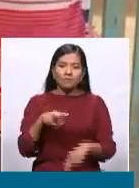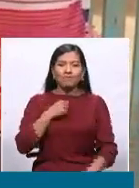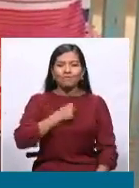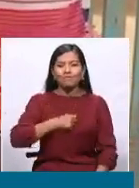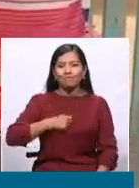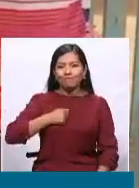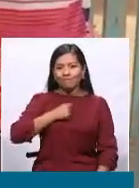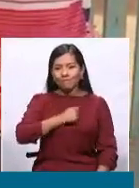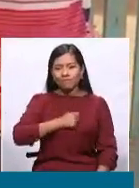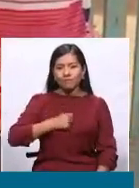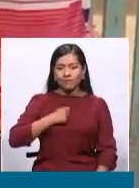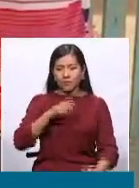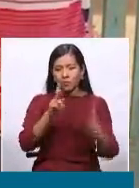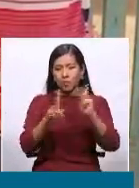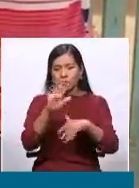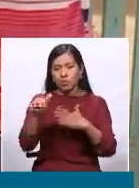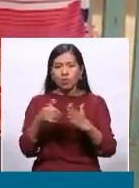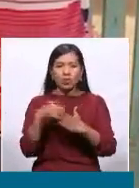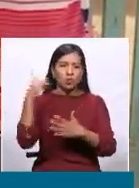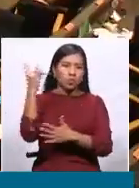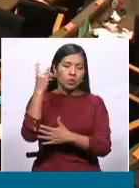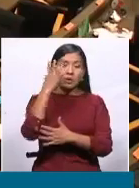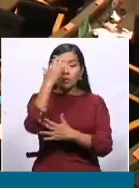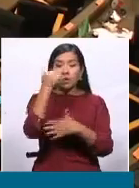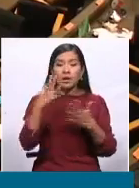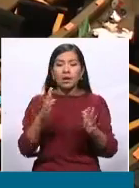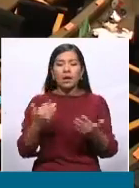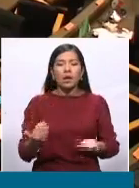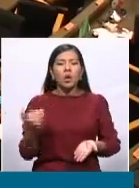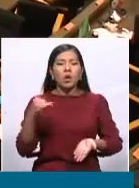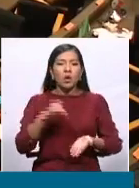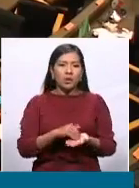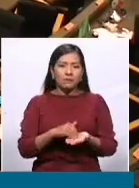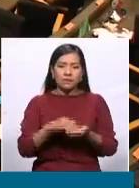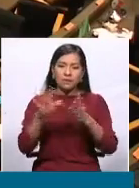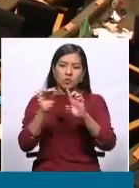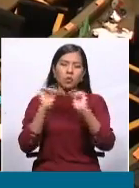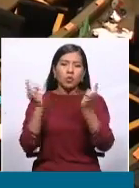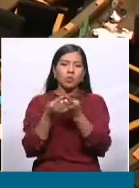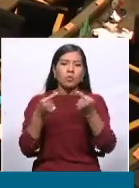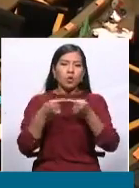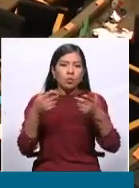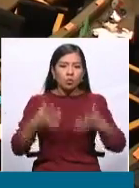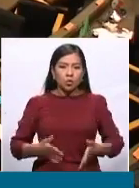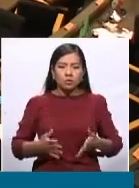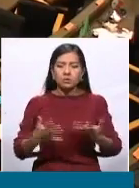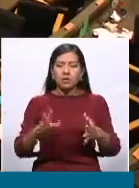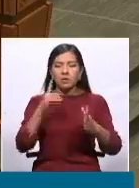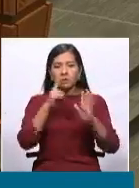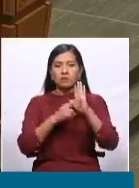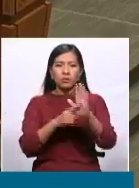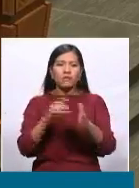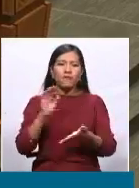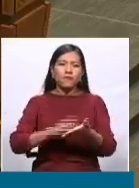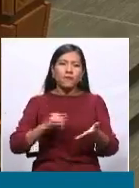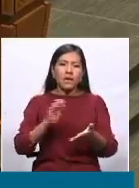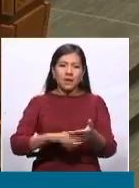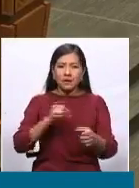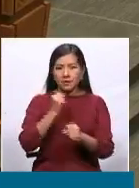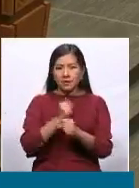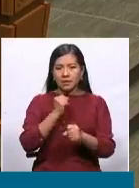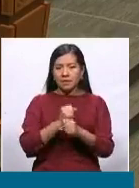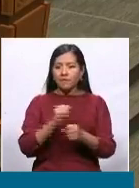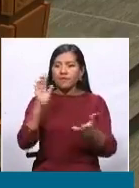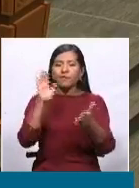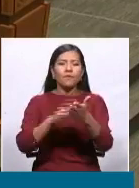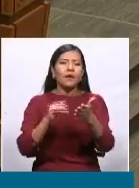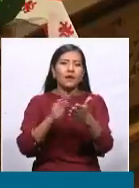querido Iván, pueblo boliviano, porque una vez más la oposición demuestra su falta de trabajo, su falta de compromiso y